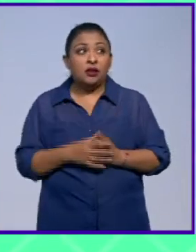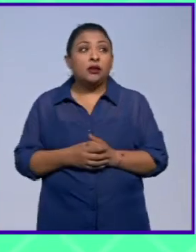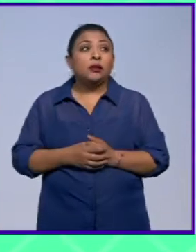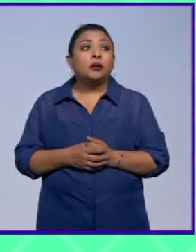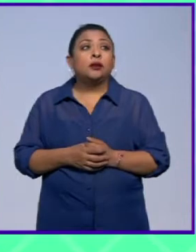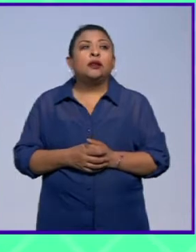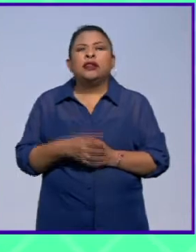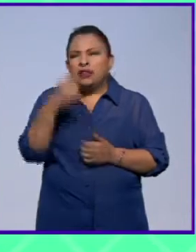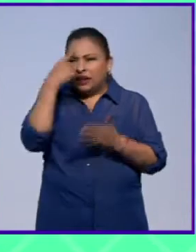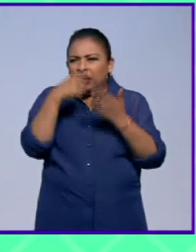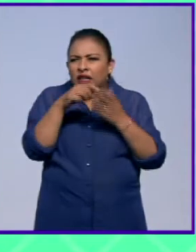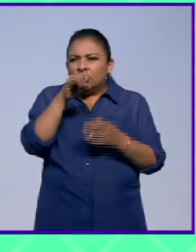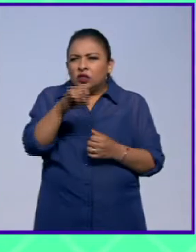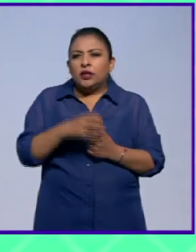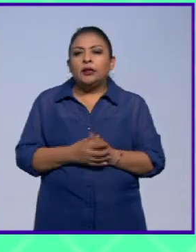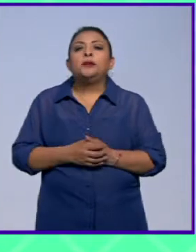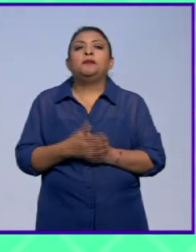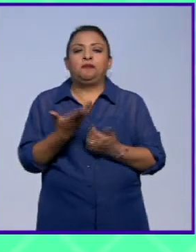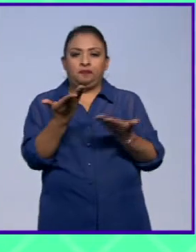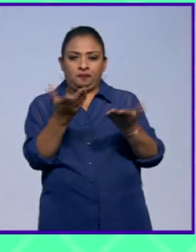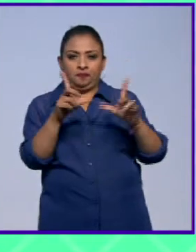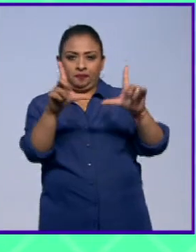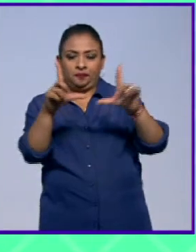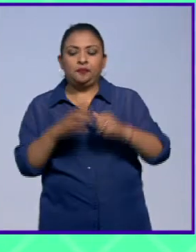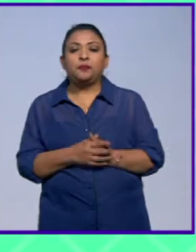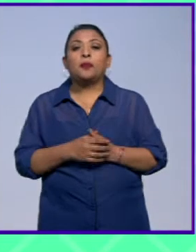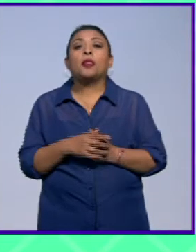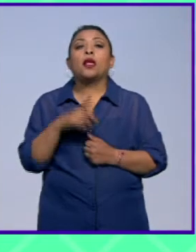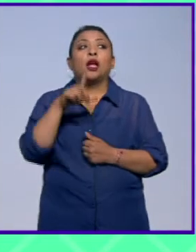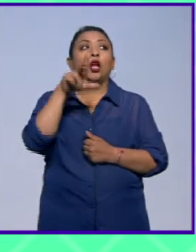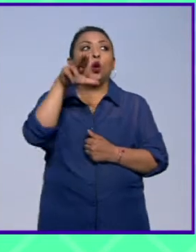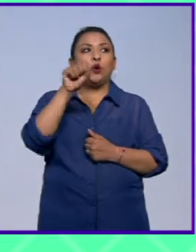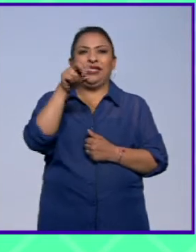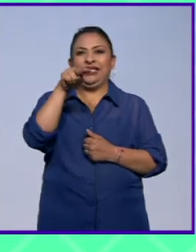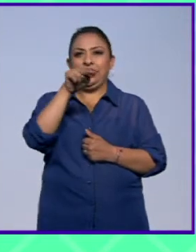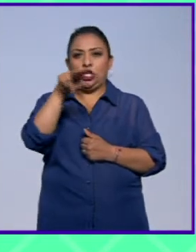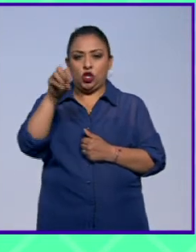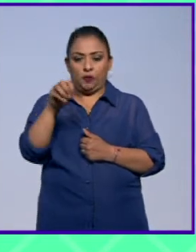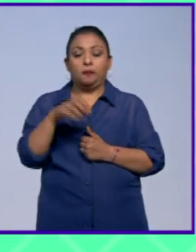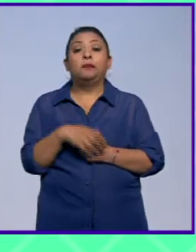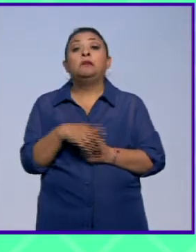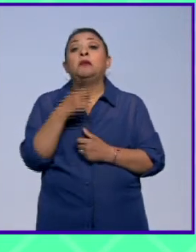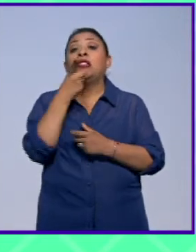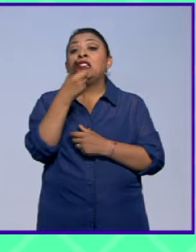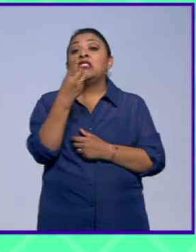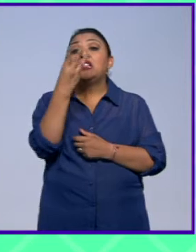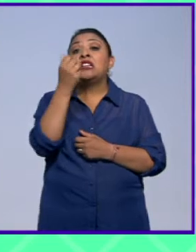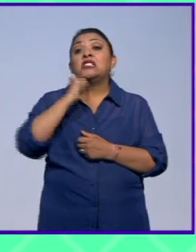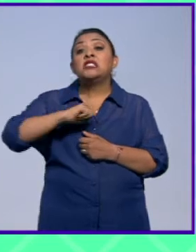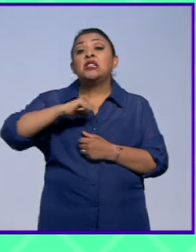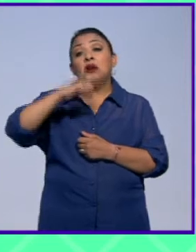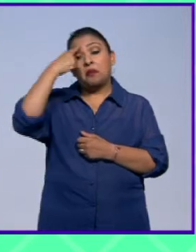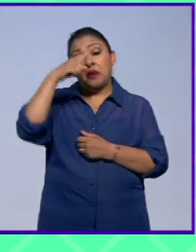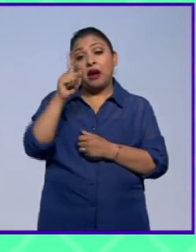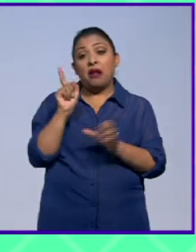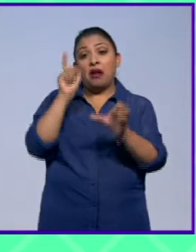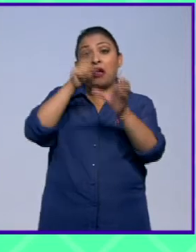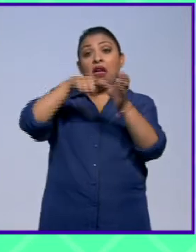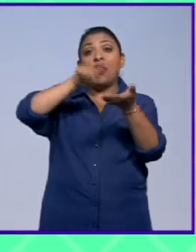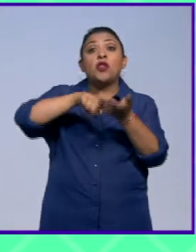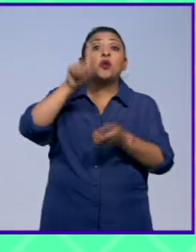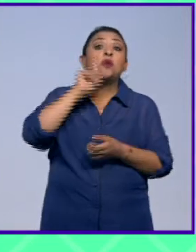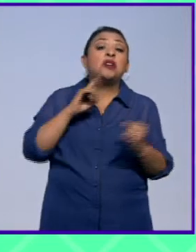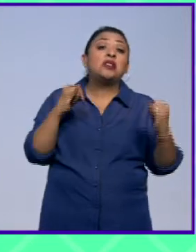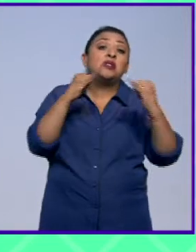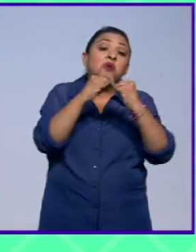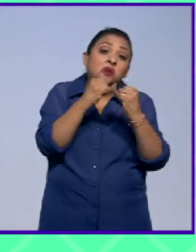comentario en Twitter que sí ahí lo tenemos de Luis Niño dice si tardó tres siglos para admitir una mujer en su institución